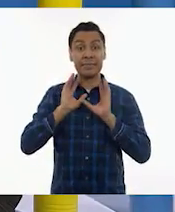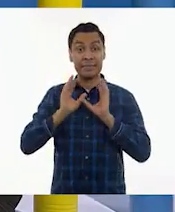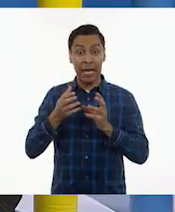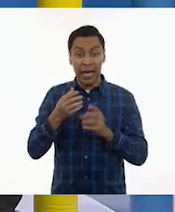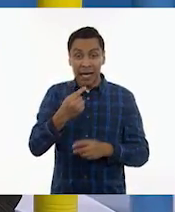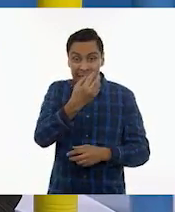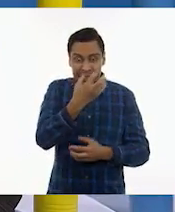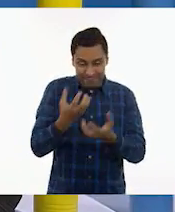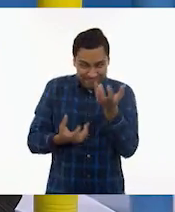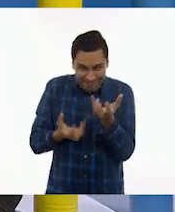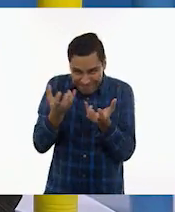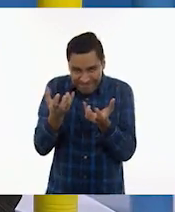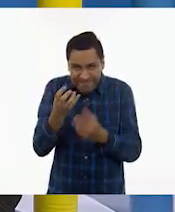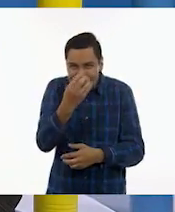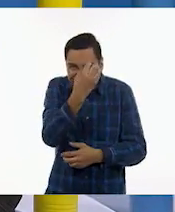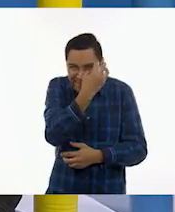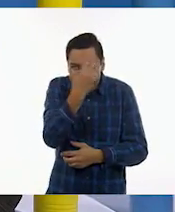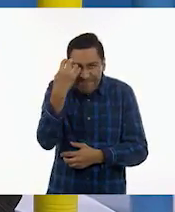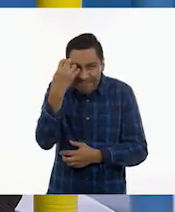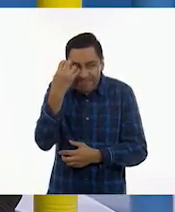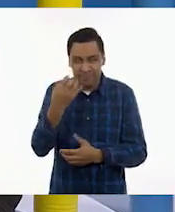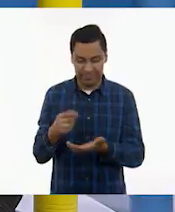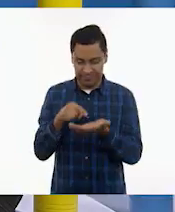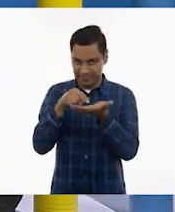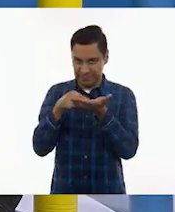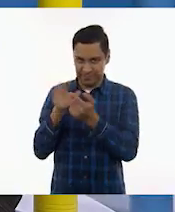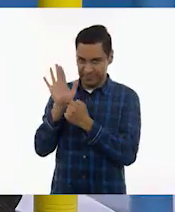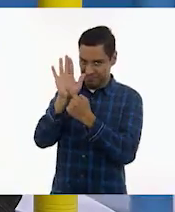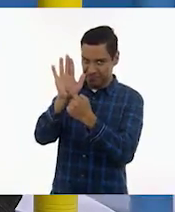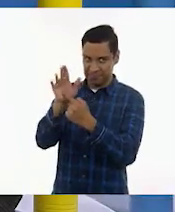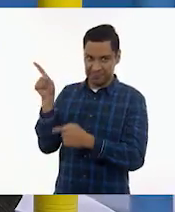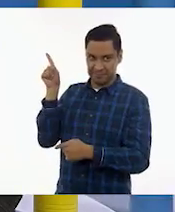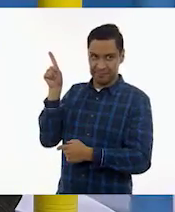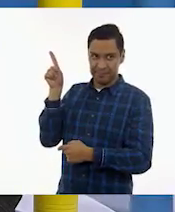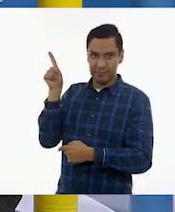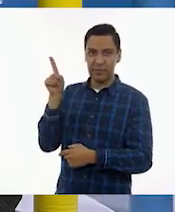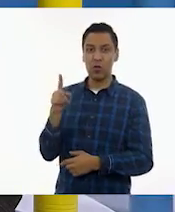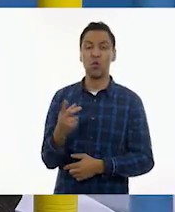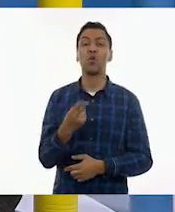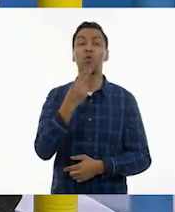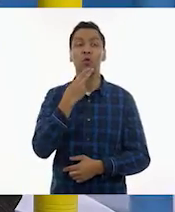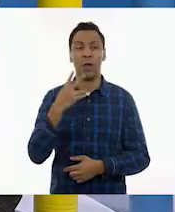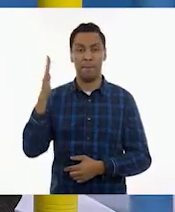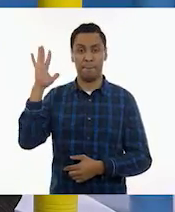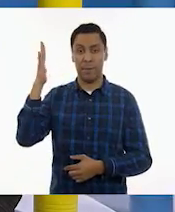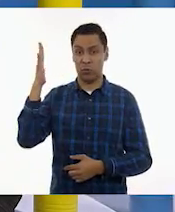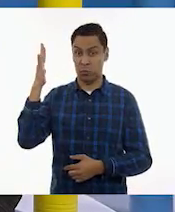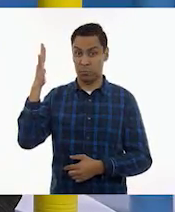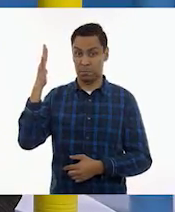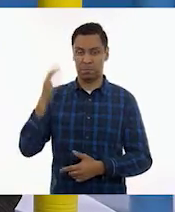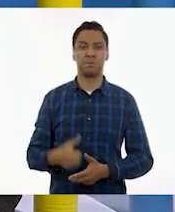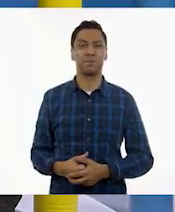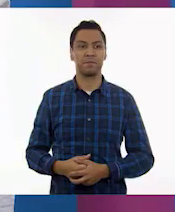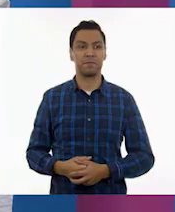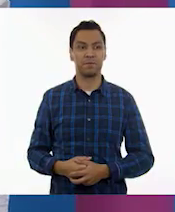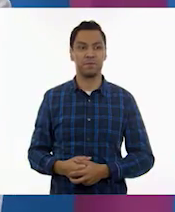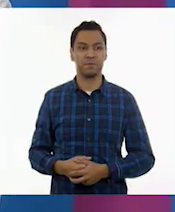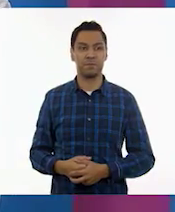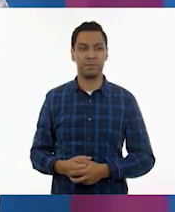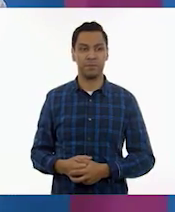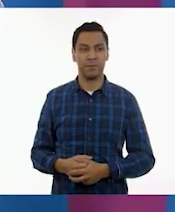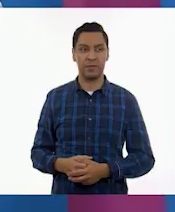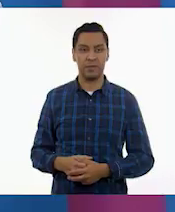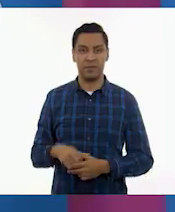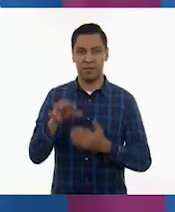los dos ojitos, a ver, aquí Muy bien. Bueno, miren, ustedes van a usar su mano y vamos a